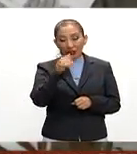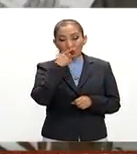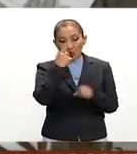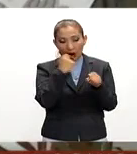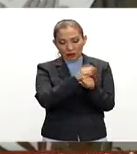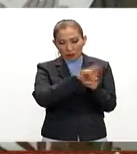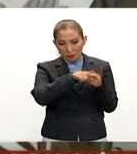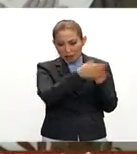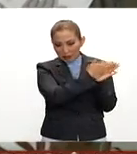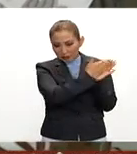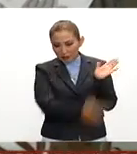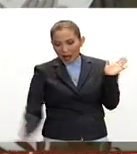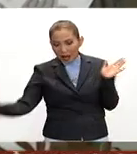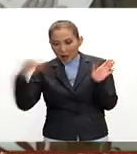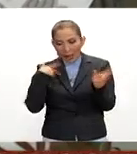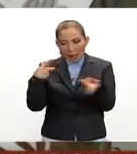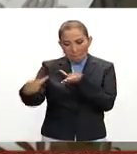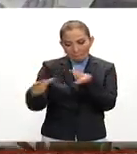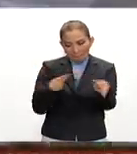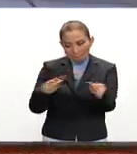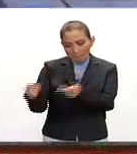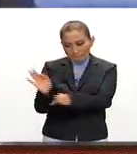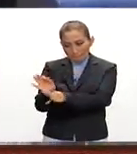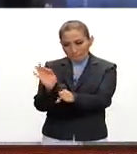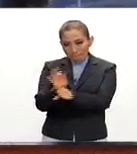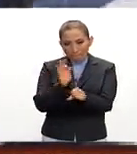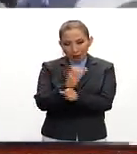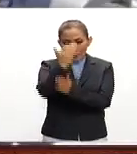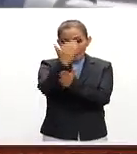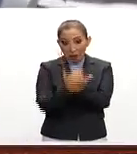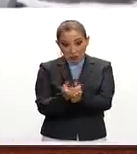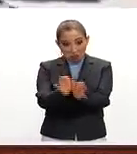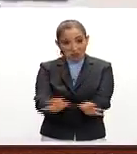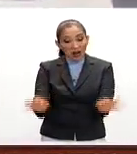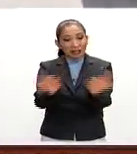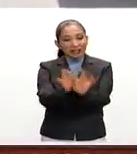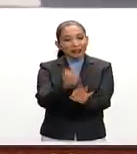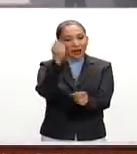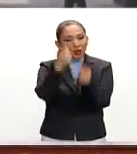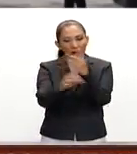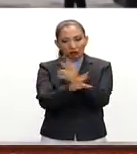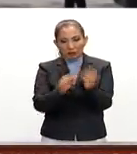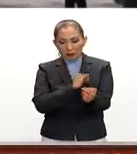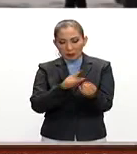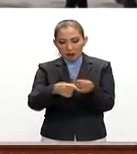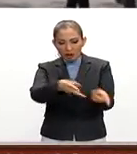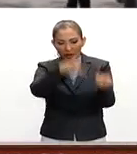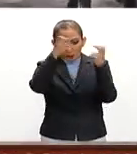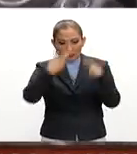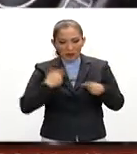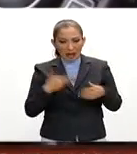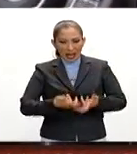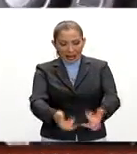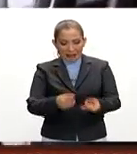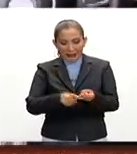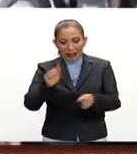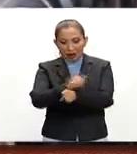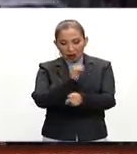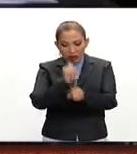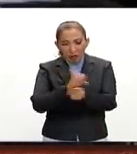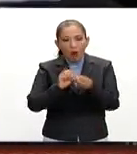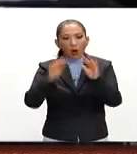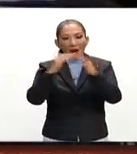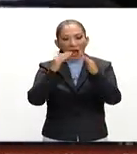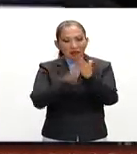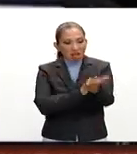la implementación del plan de seguridad en dicha entidad, se han reducido de manera importante diversos delitos, como robo a transeúnte, a vehículos y a casa